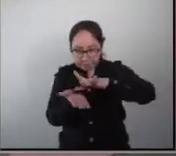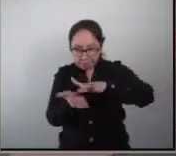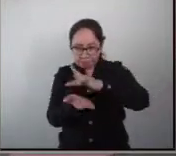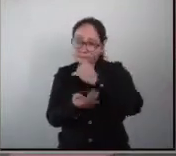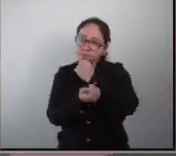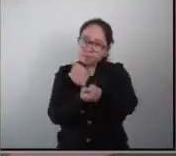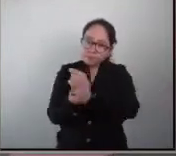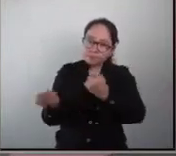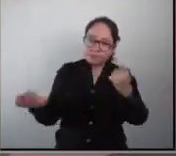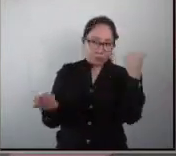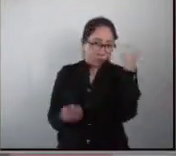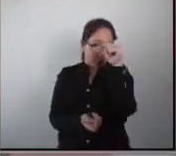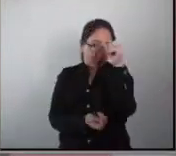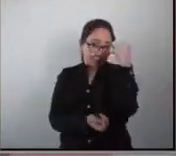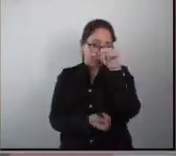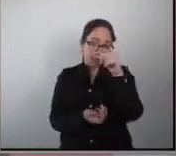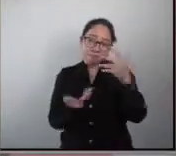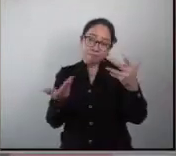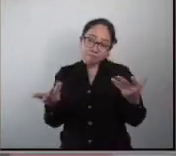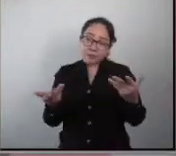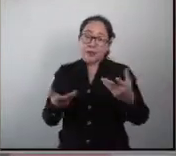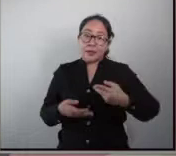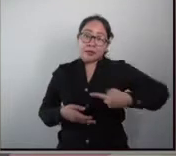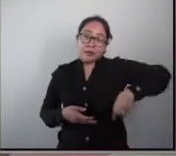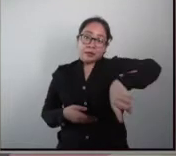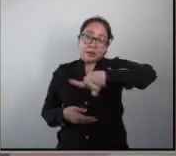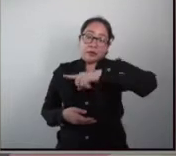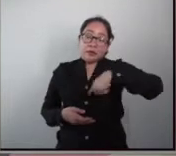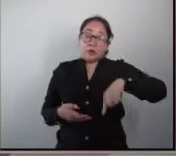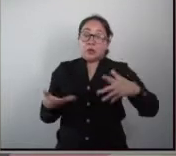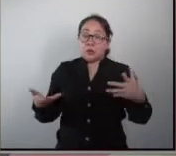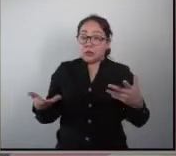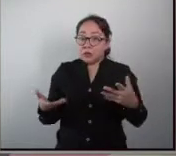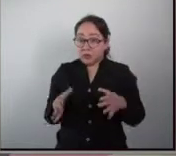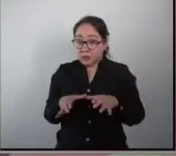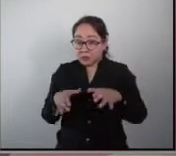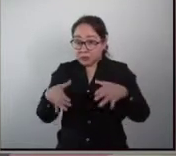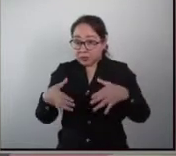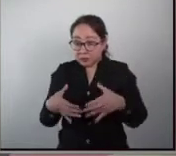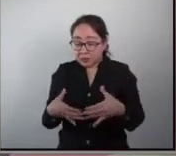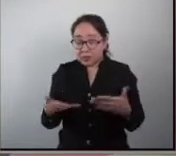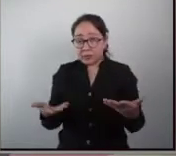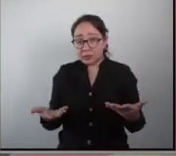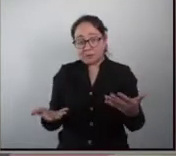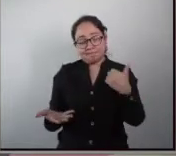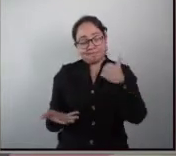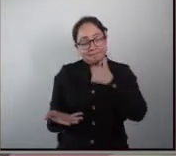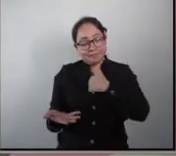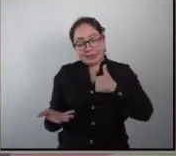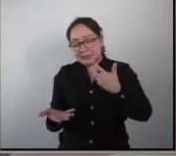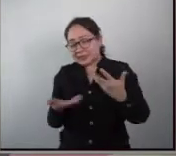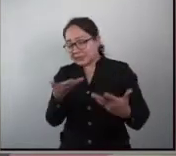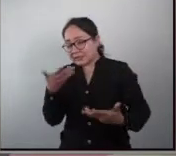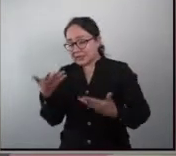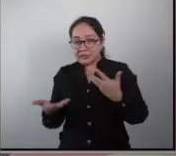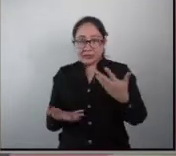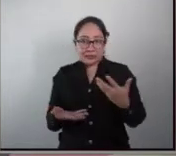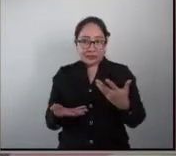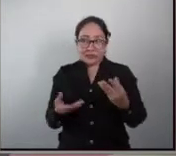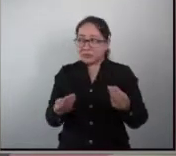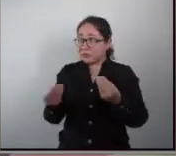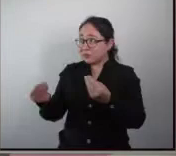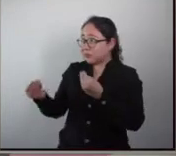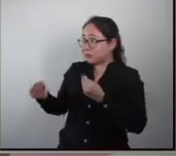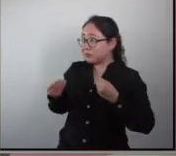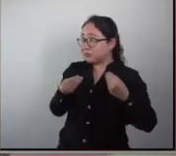como podemos ver pues son una una comunidad desafortunadamente con una alta prevalencia